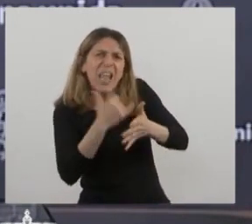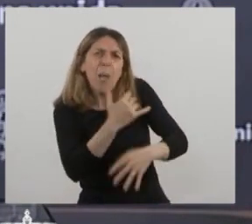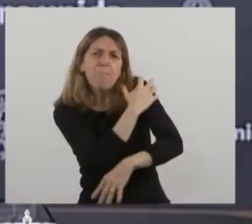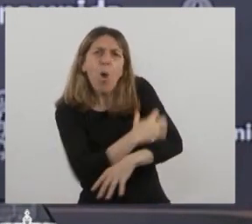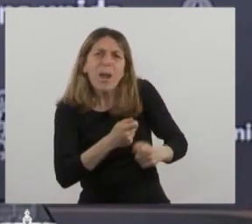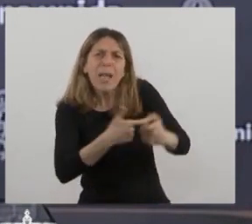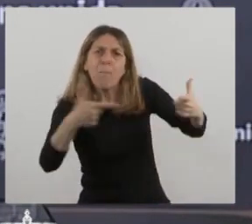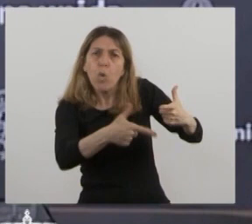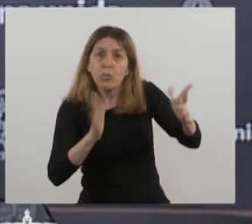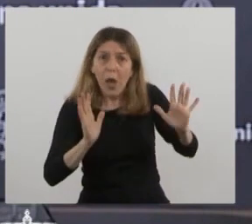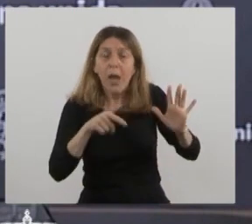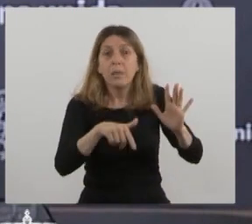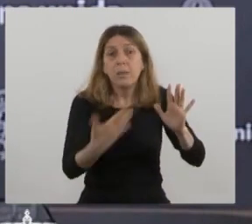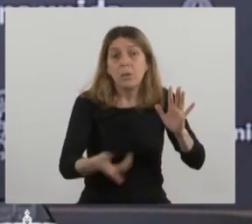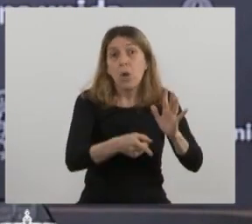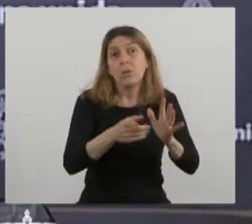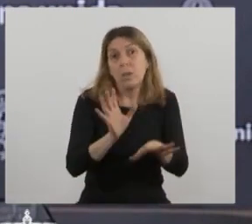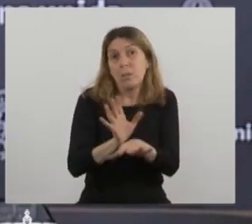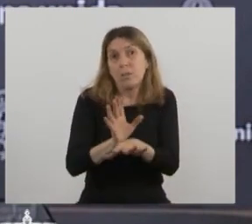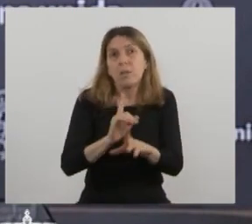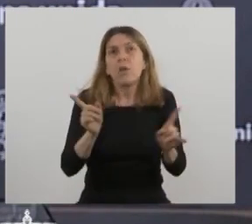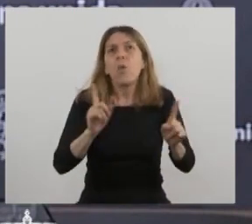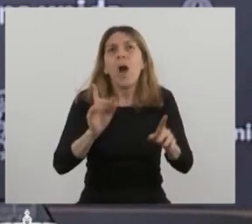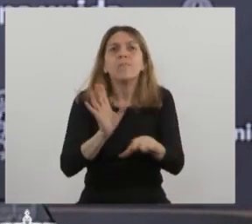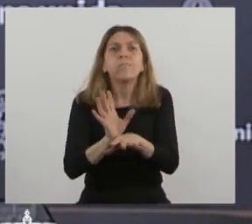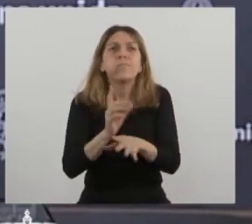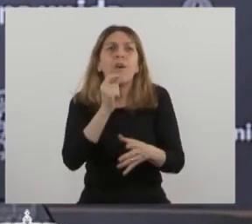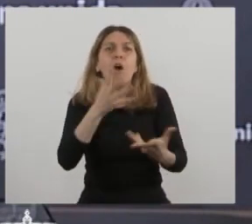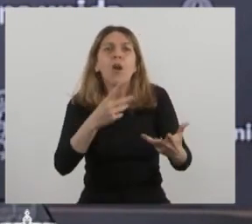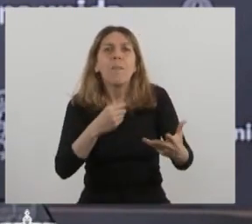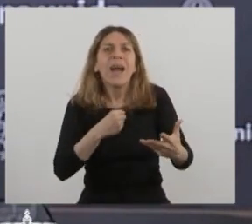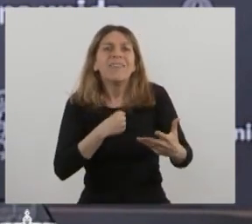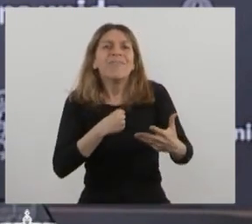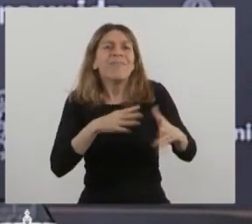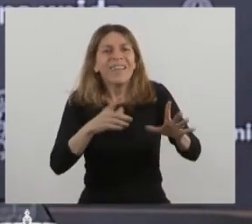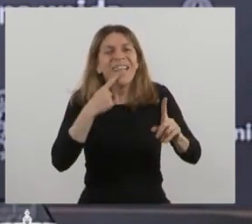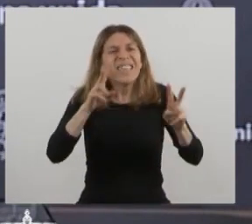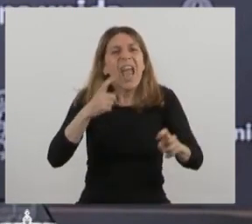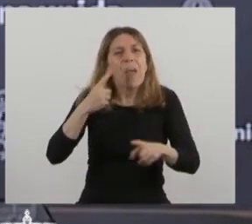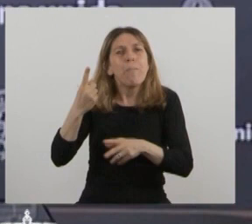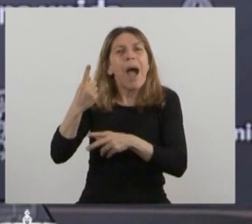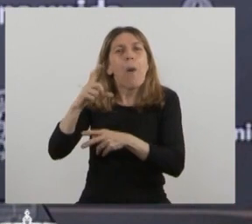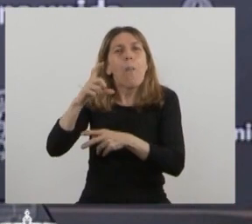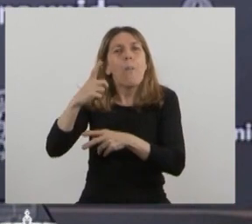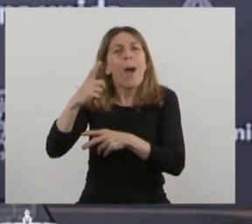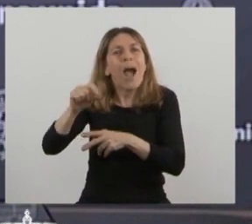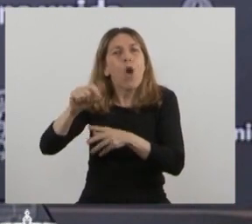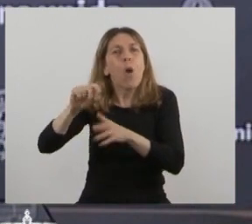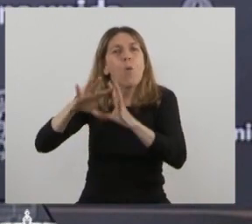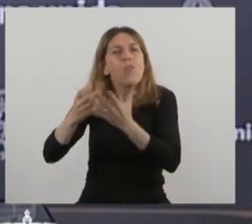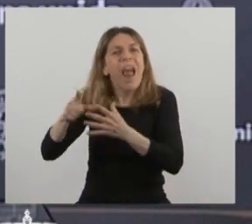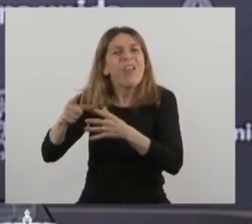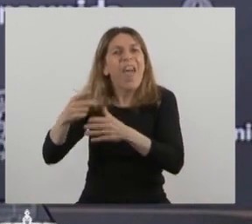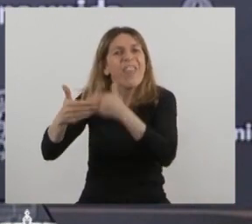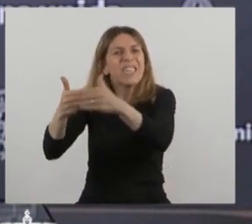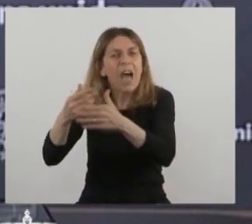grande. Explorar esas nuevas alternativas para el fortalecimiento de la banca multilateral de desarrollo, el